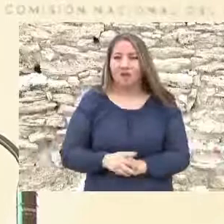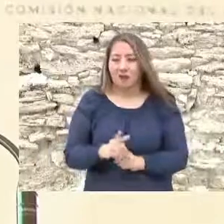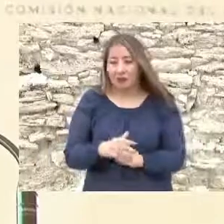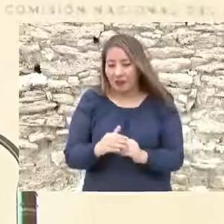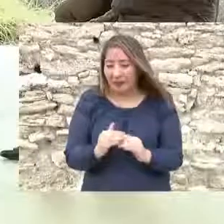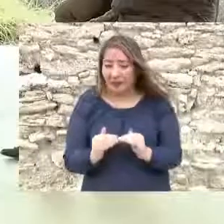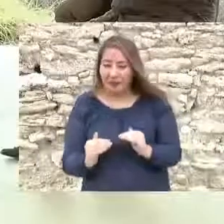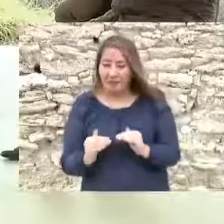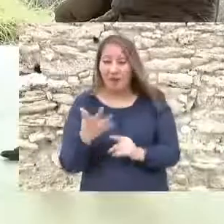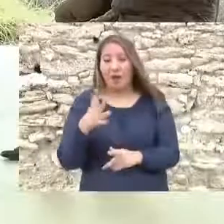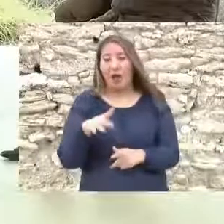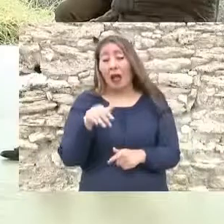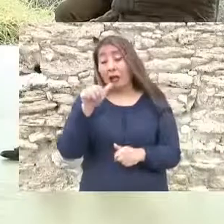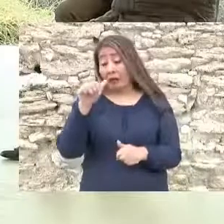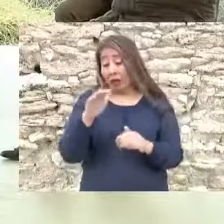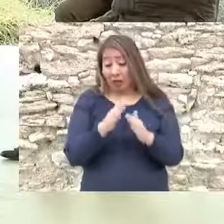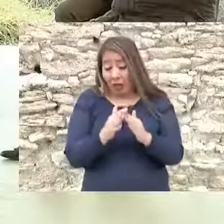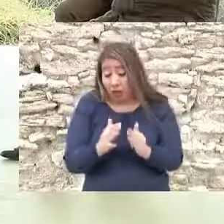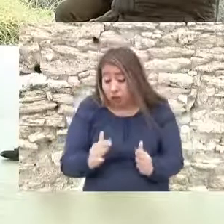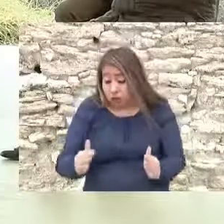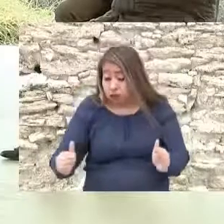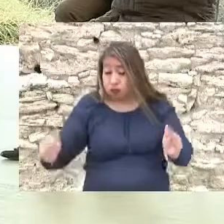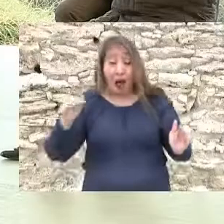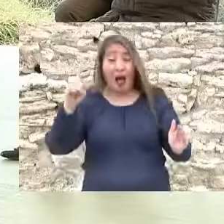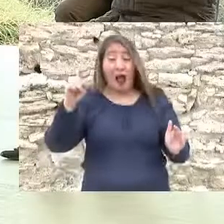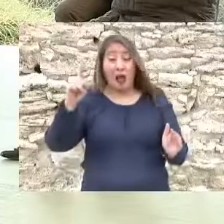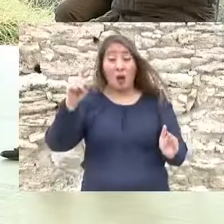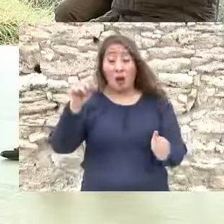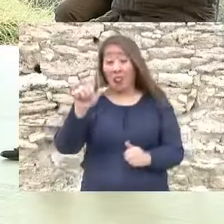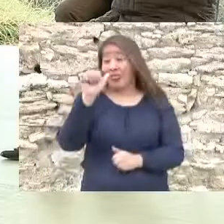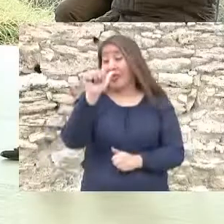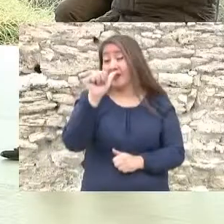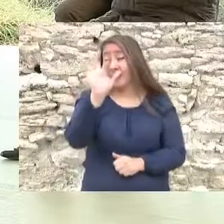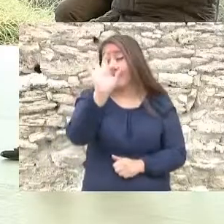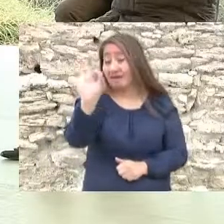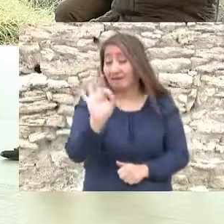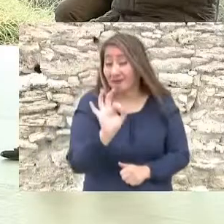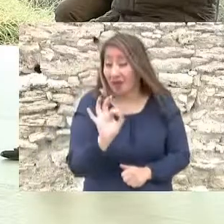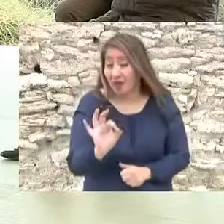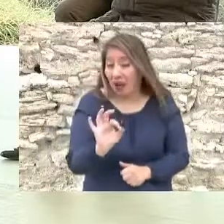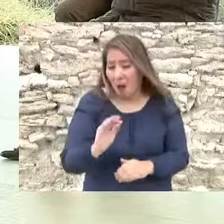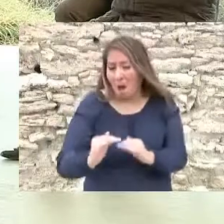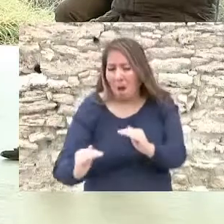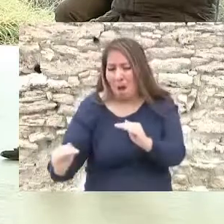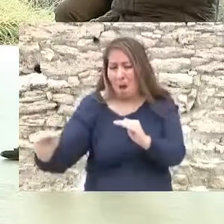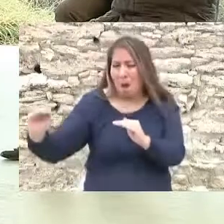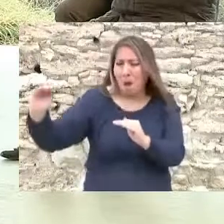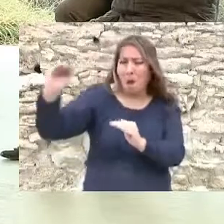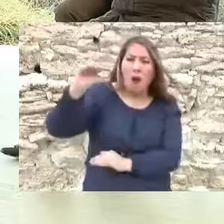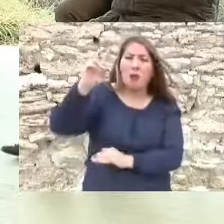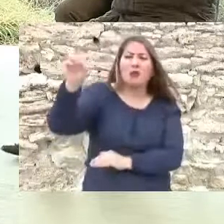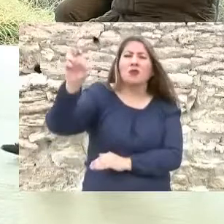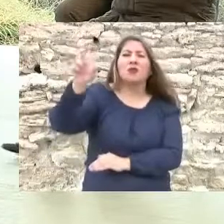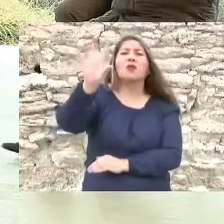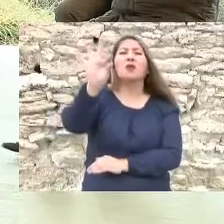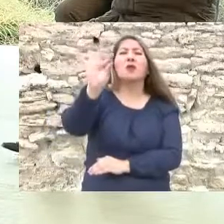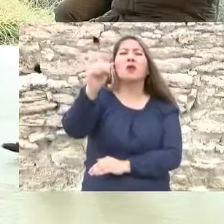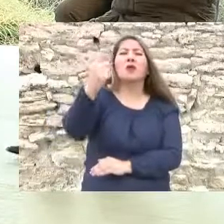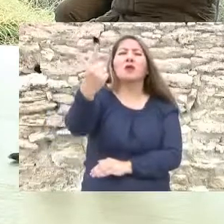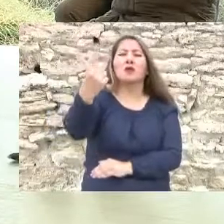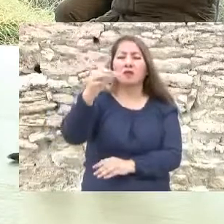incrementado así en 16% para alcanzar 291 hectáreas. Por primera vez, desde